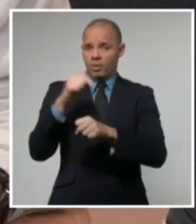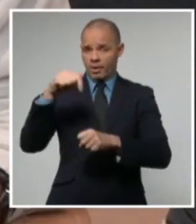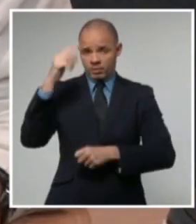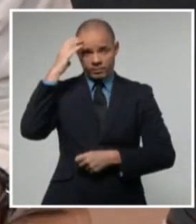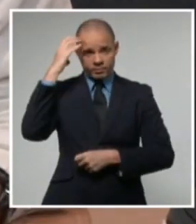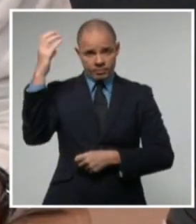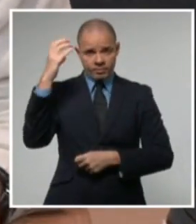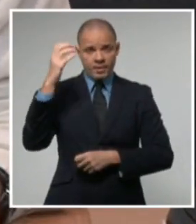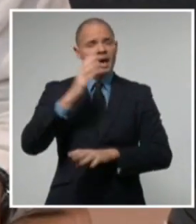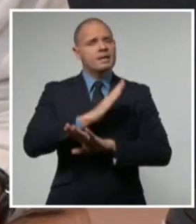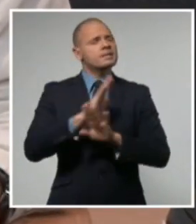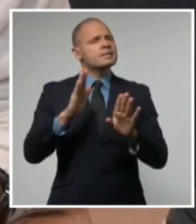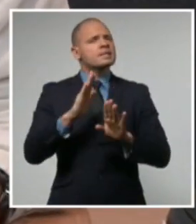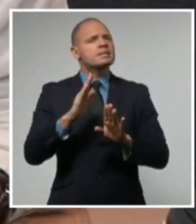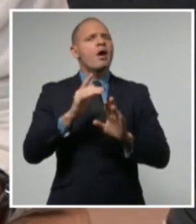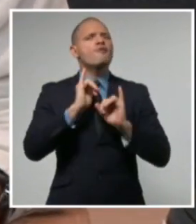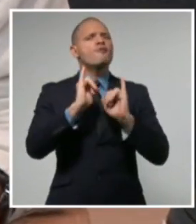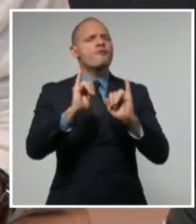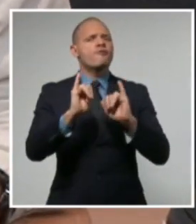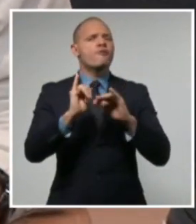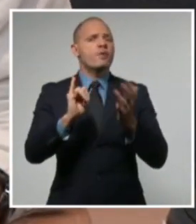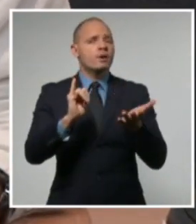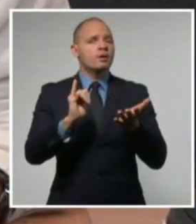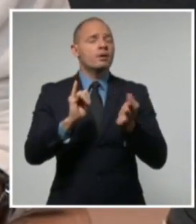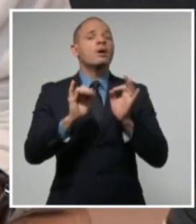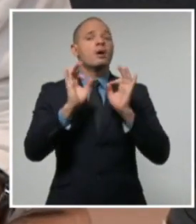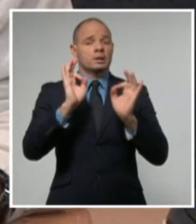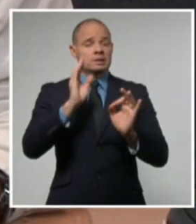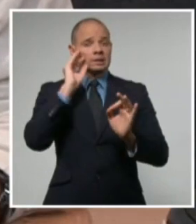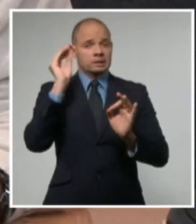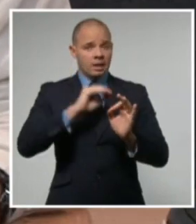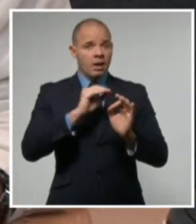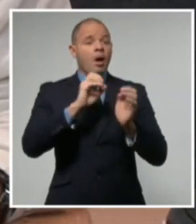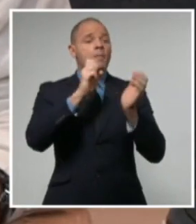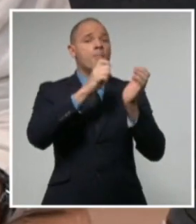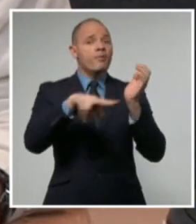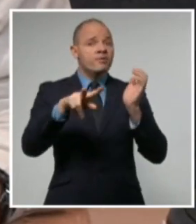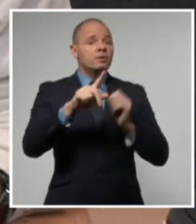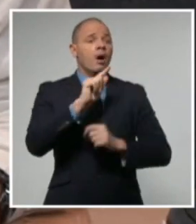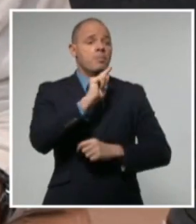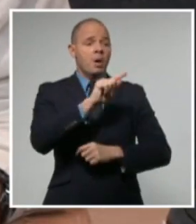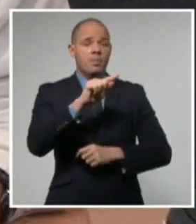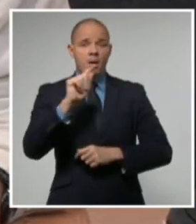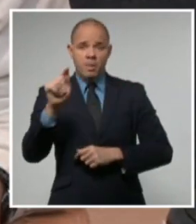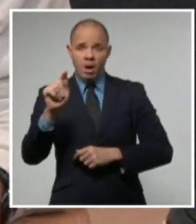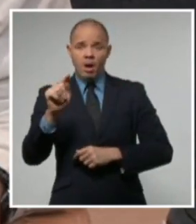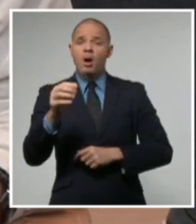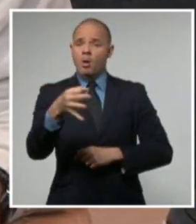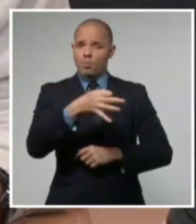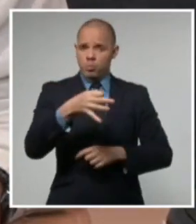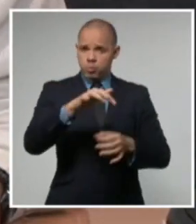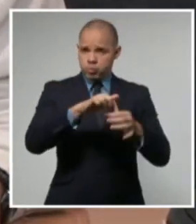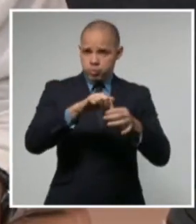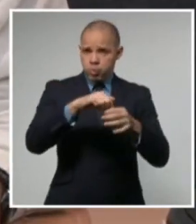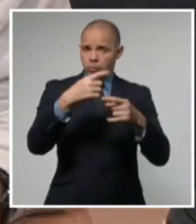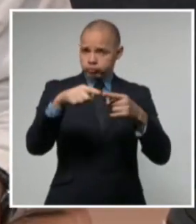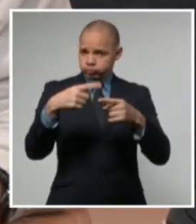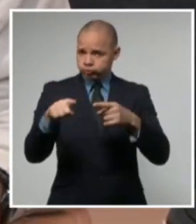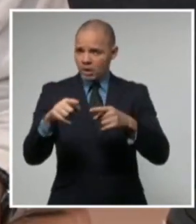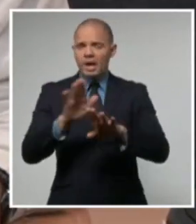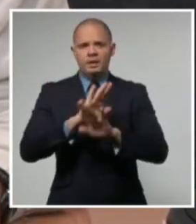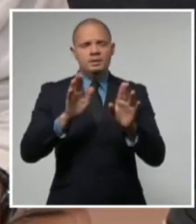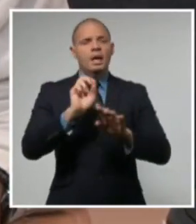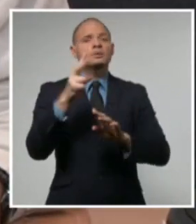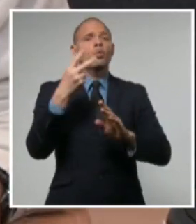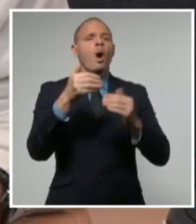ha decidido autorizar el pase de las provincias y municipios del país a